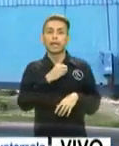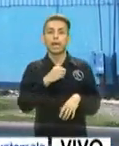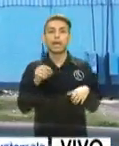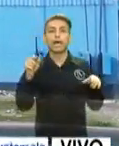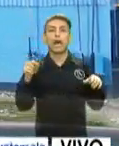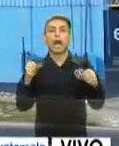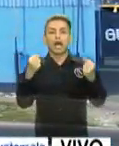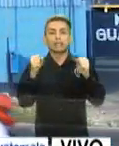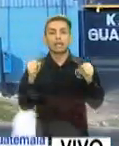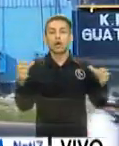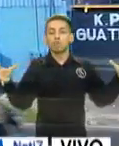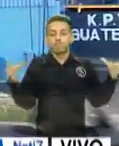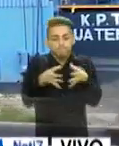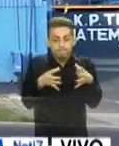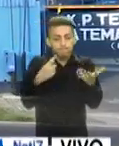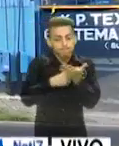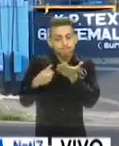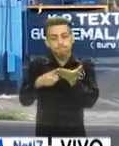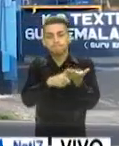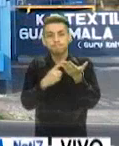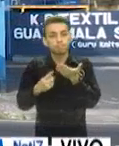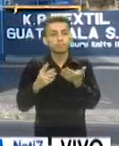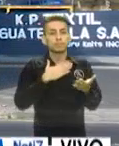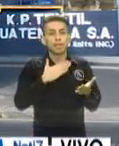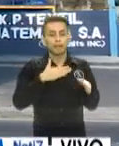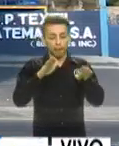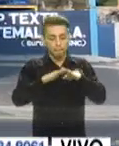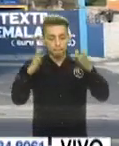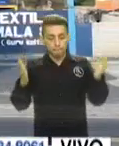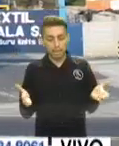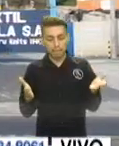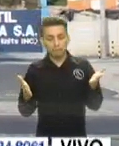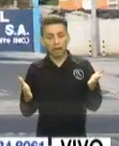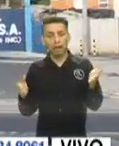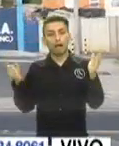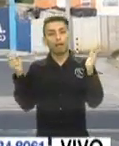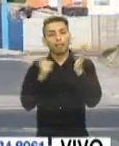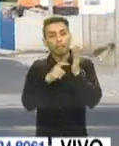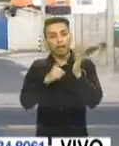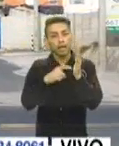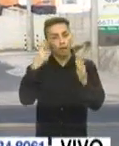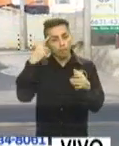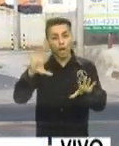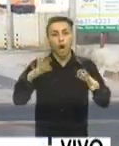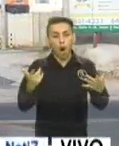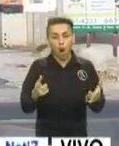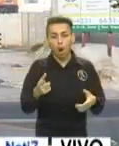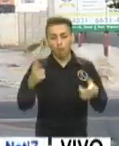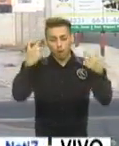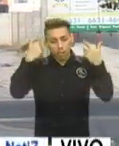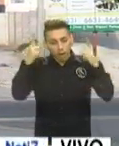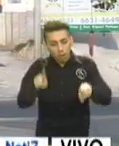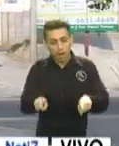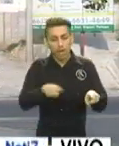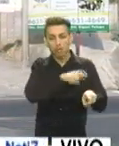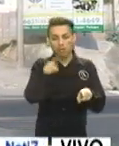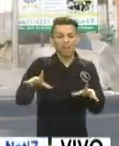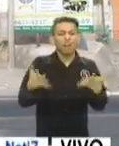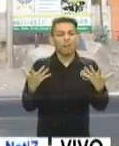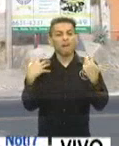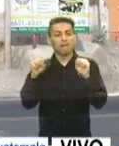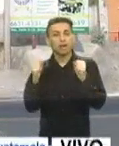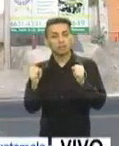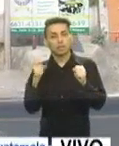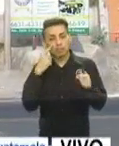a partir de este lunes y se tomen las coordinaciones correspondientes. Así mismo se indicó por parte de autoridades